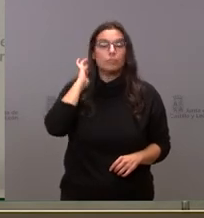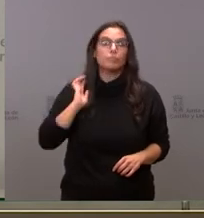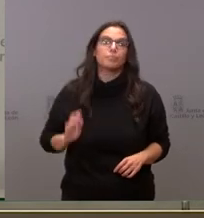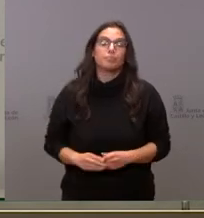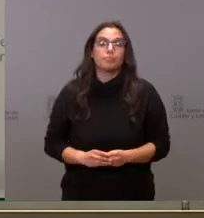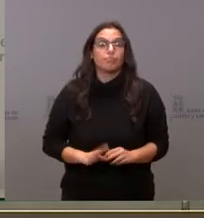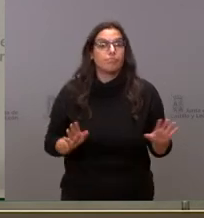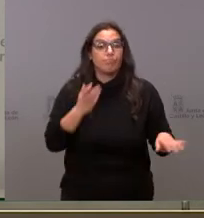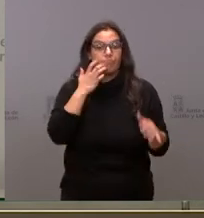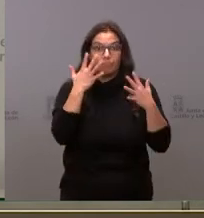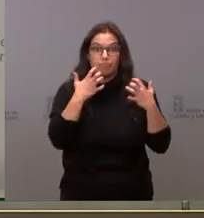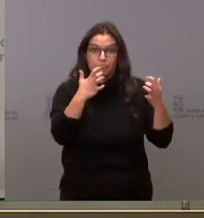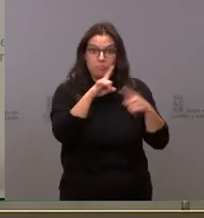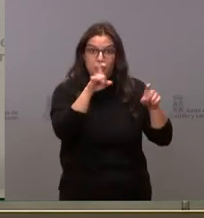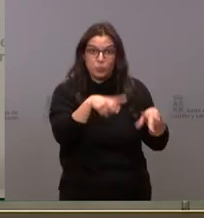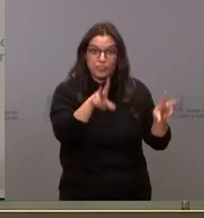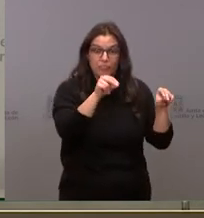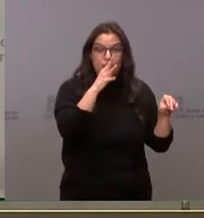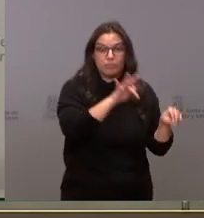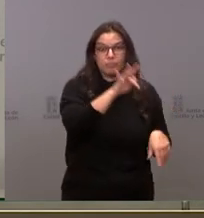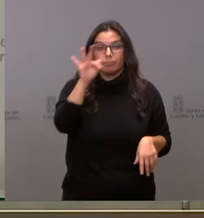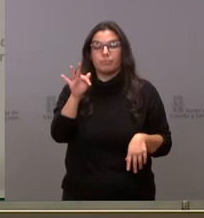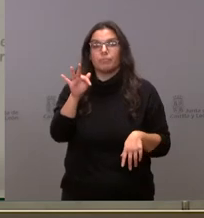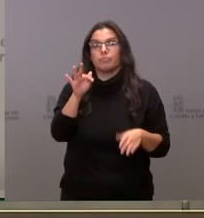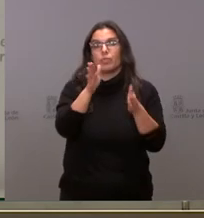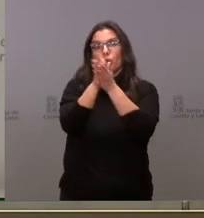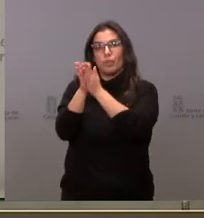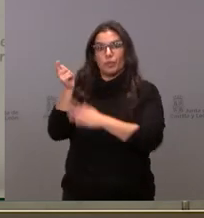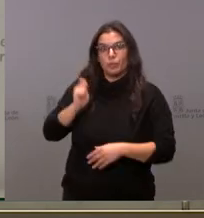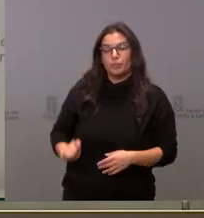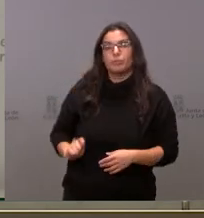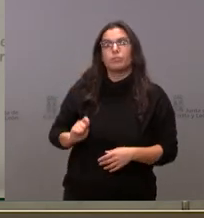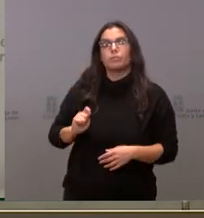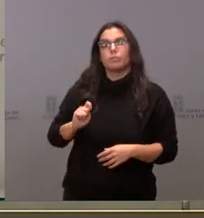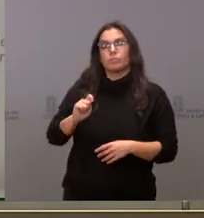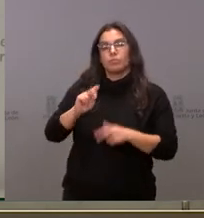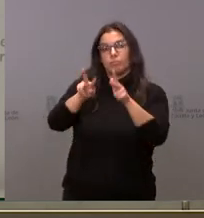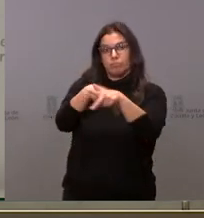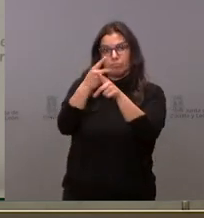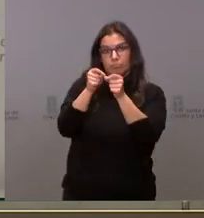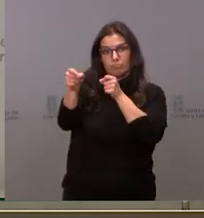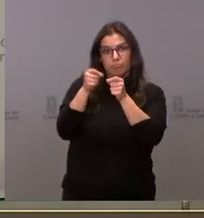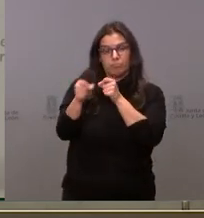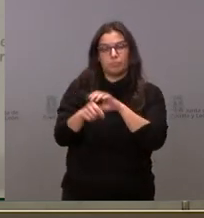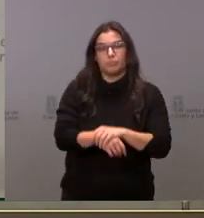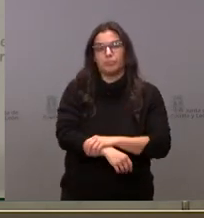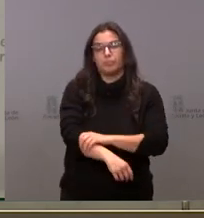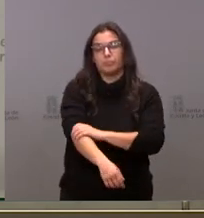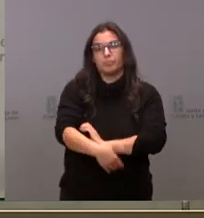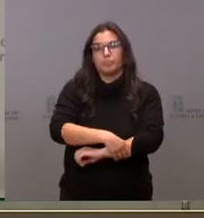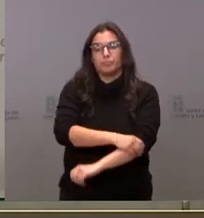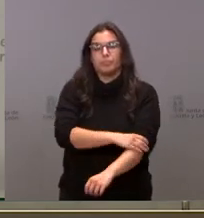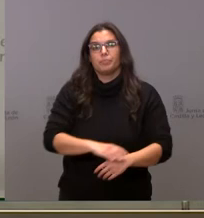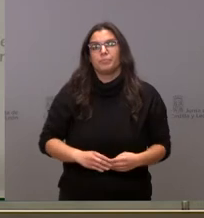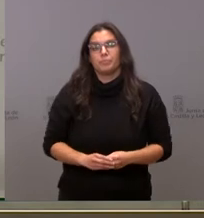Si no hay más preguntas vamos a dar paso a los profesionales que nos siguen por videoconferencia como es el caso de